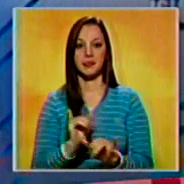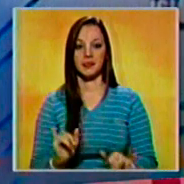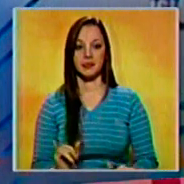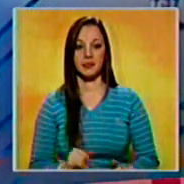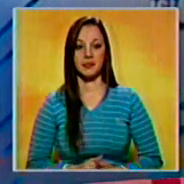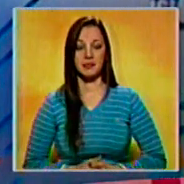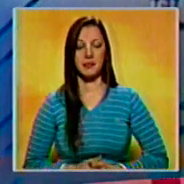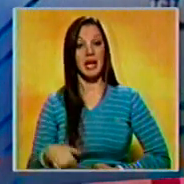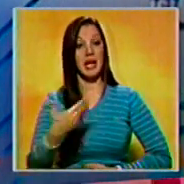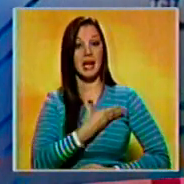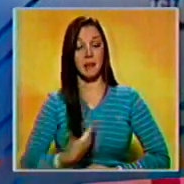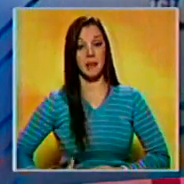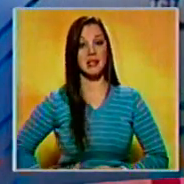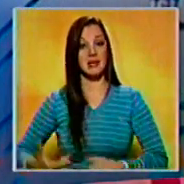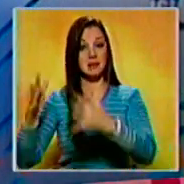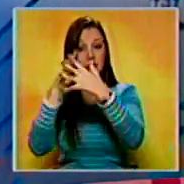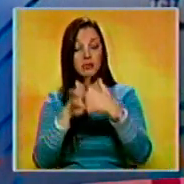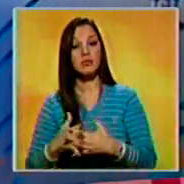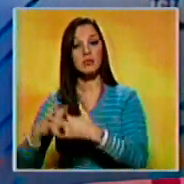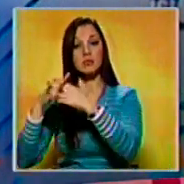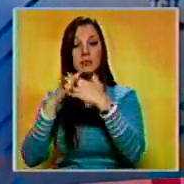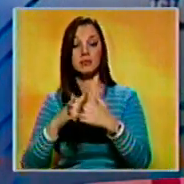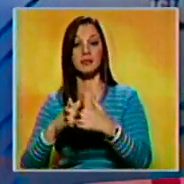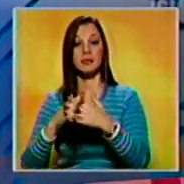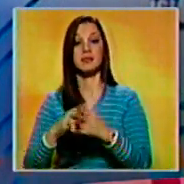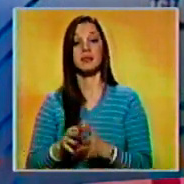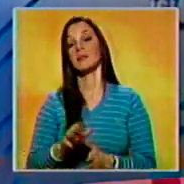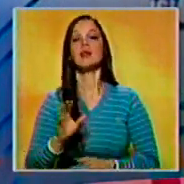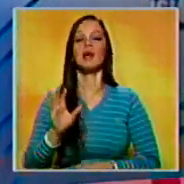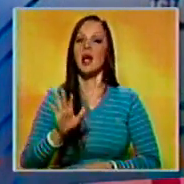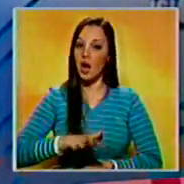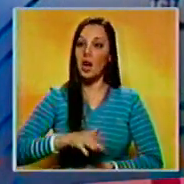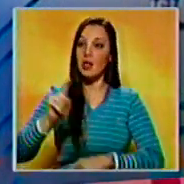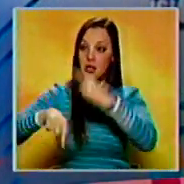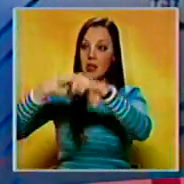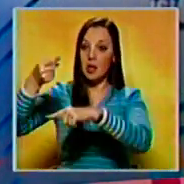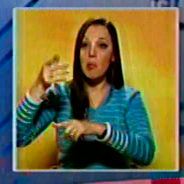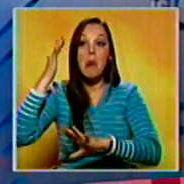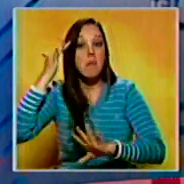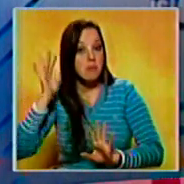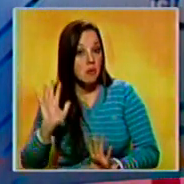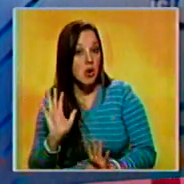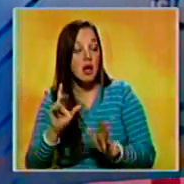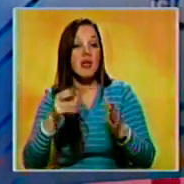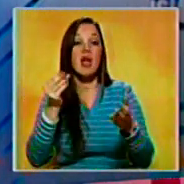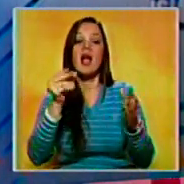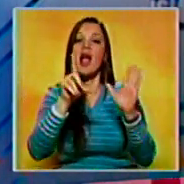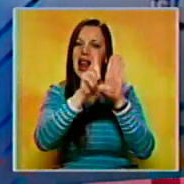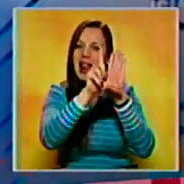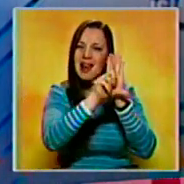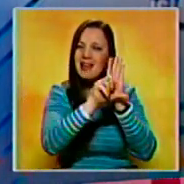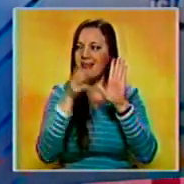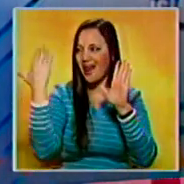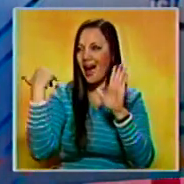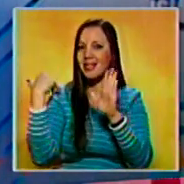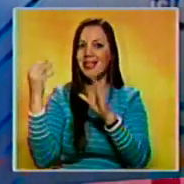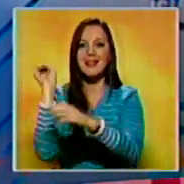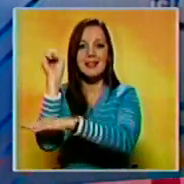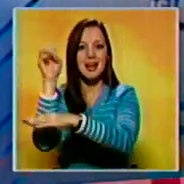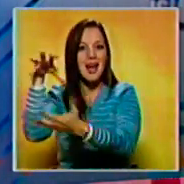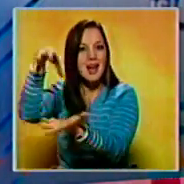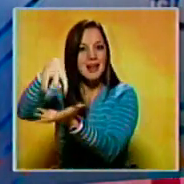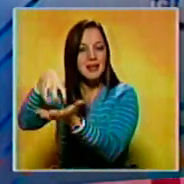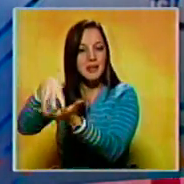El presidente de los Estados Unidos, Barack Obama, podría firmar en las próximas horas un proyecto de ley aprobado en el Senado y la Cámara de